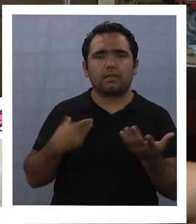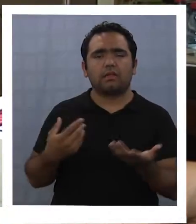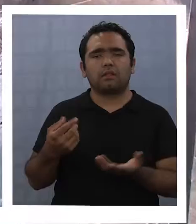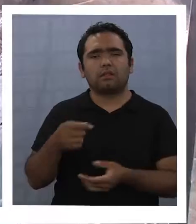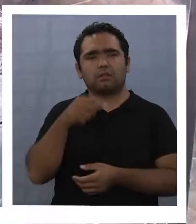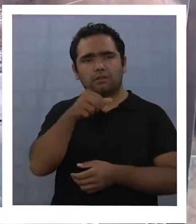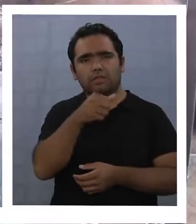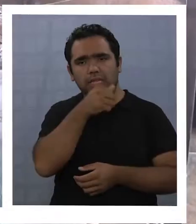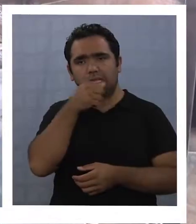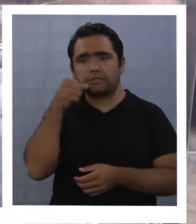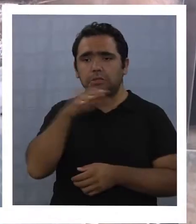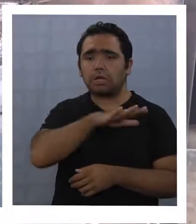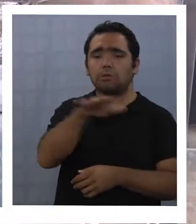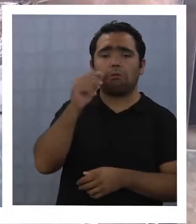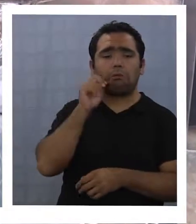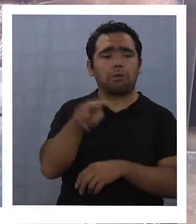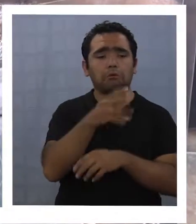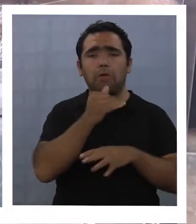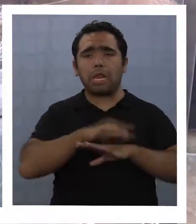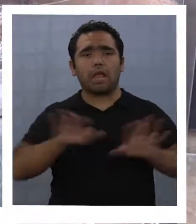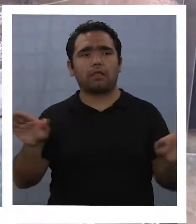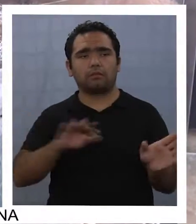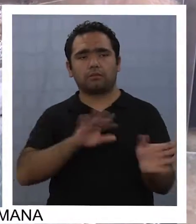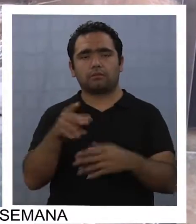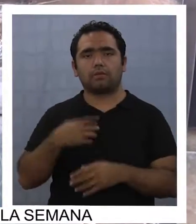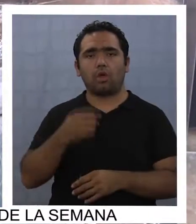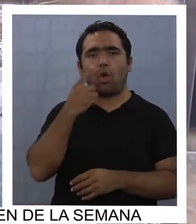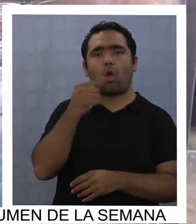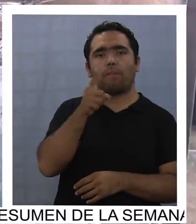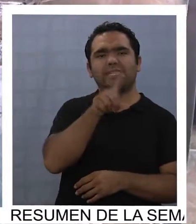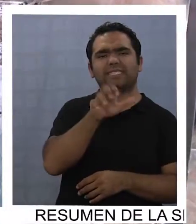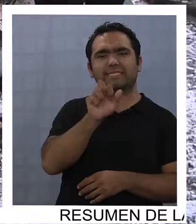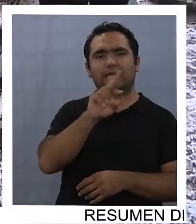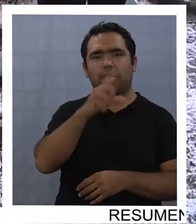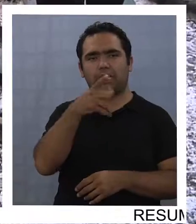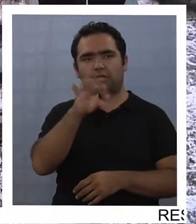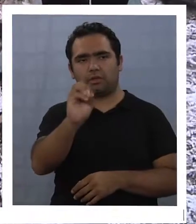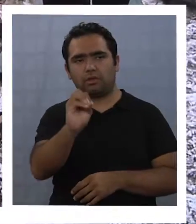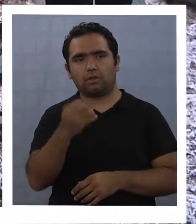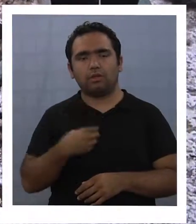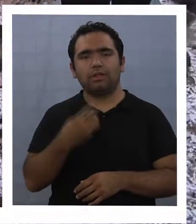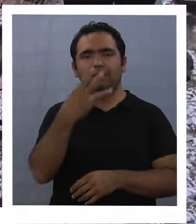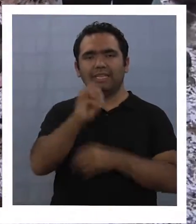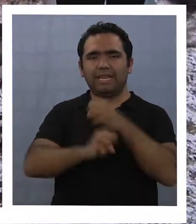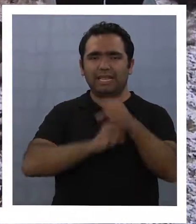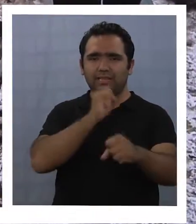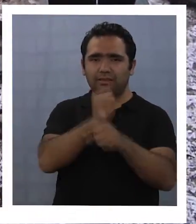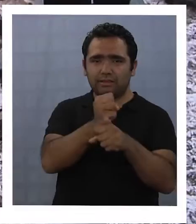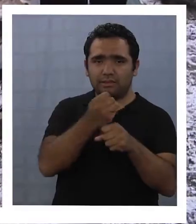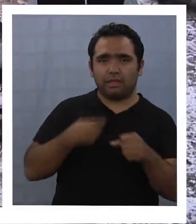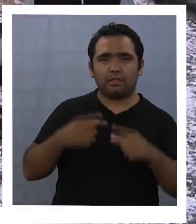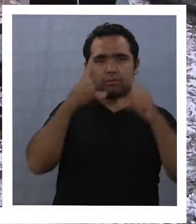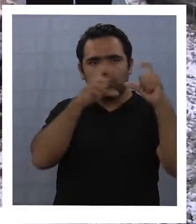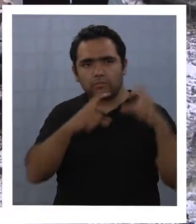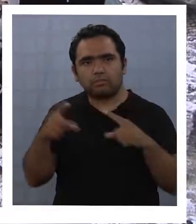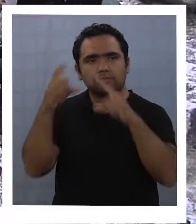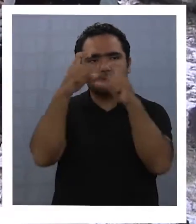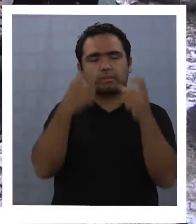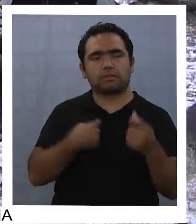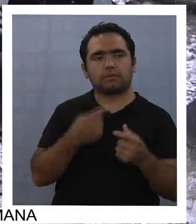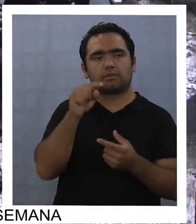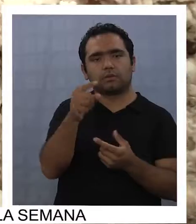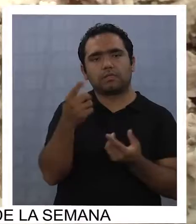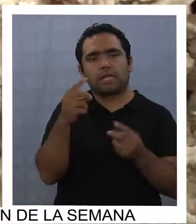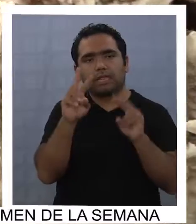lo miras y no ves nada. Sergio Cortés, que lleva 30 años dedicado al turismo sustentable en la región, añade que elementos